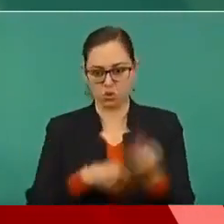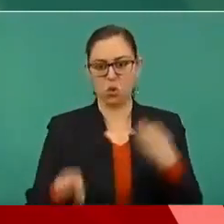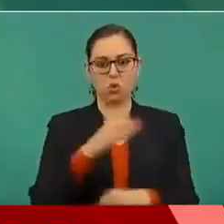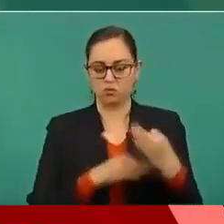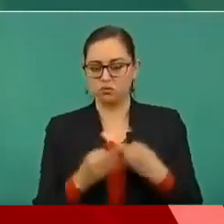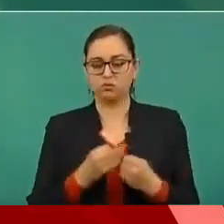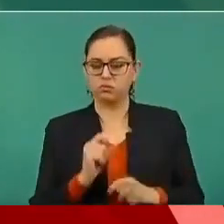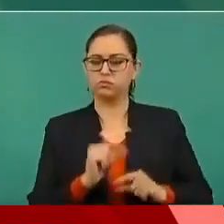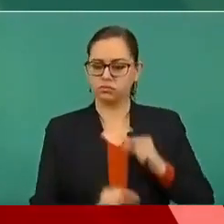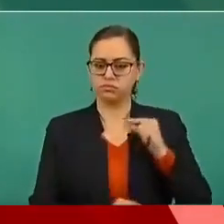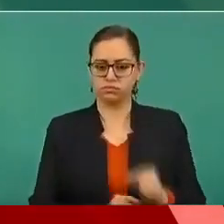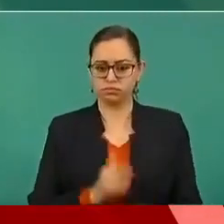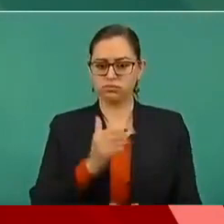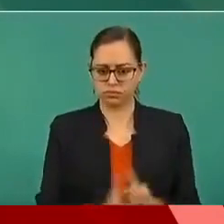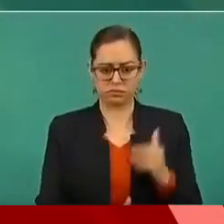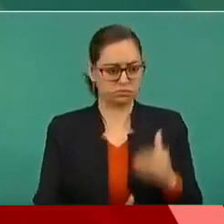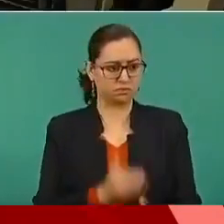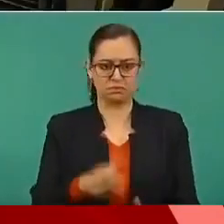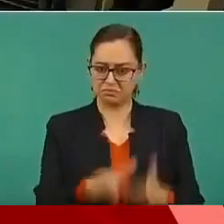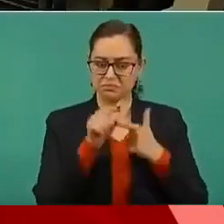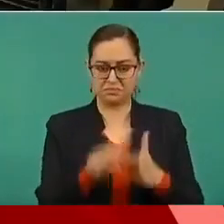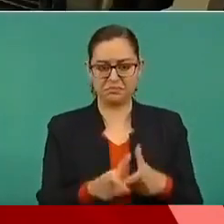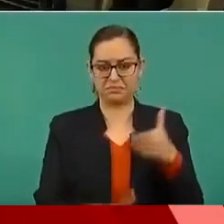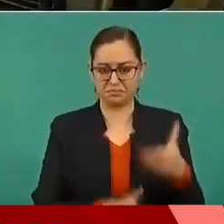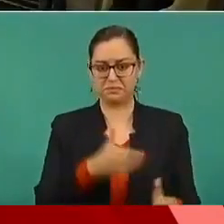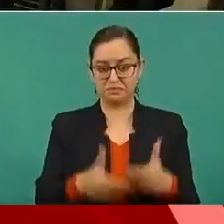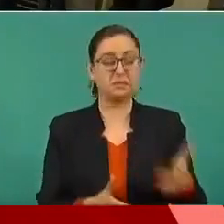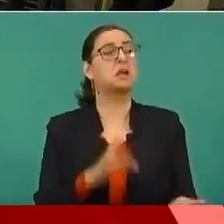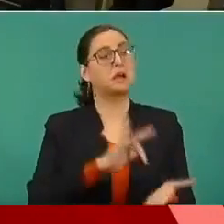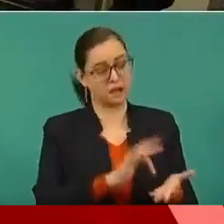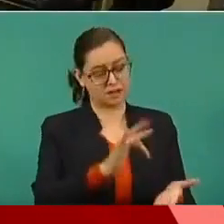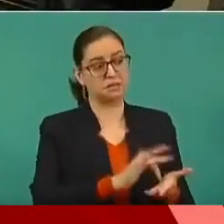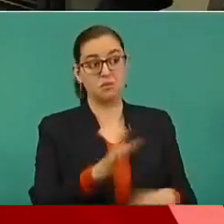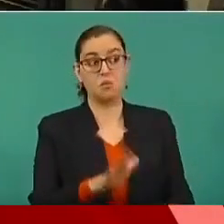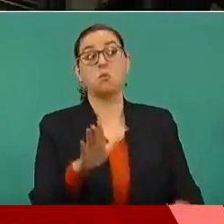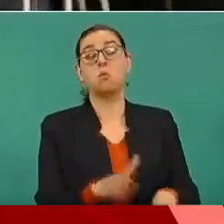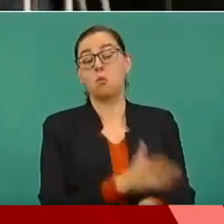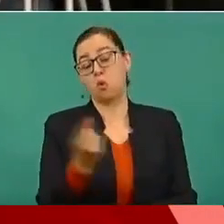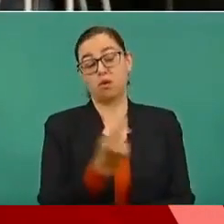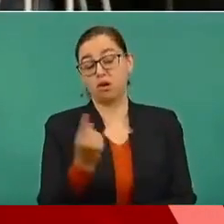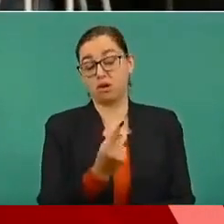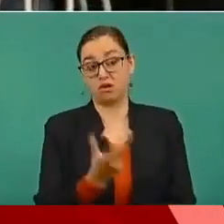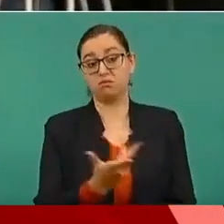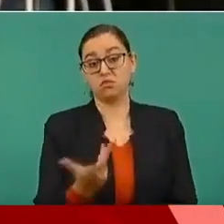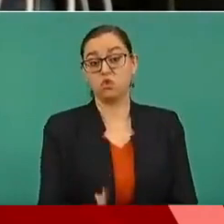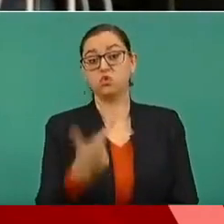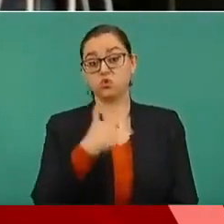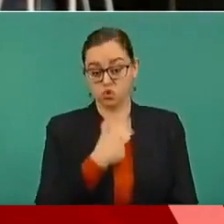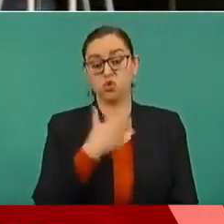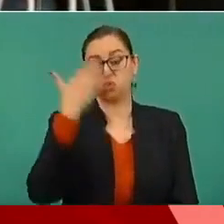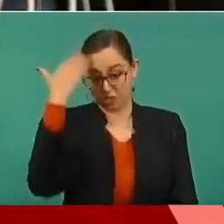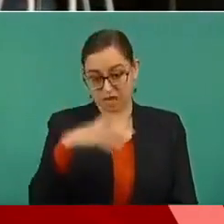y se ha ido avanzando y vamos a seguir avanzando. Ok, gracias. Porque sí tengo entendido que sí han publicado y han